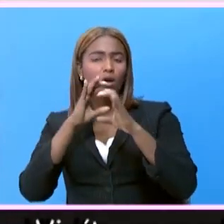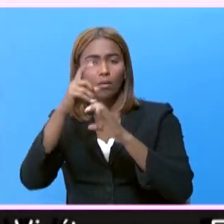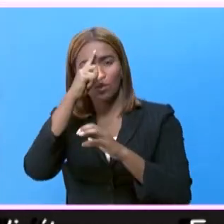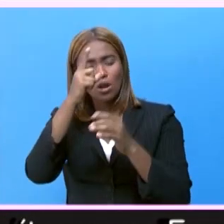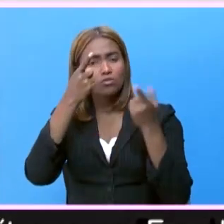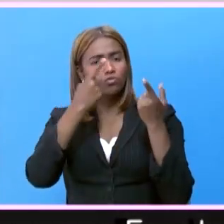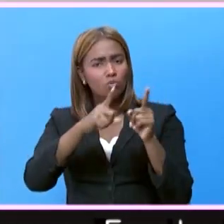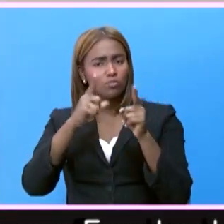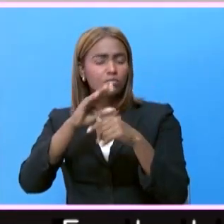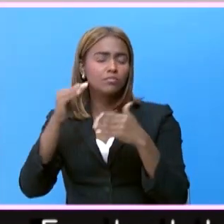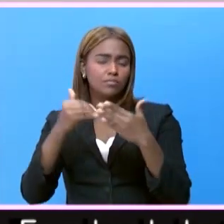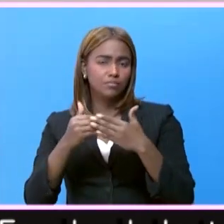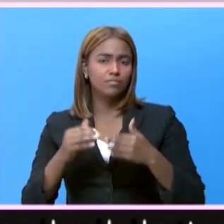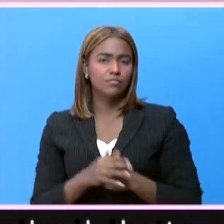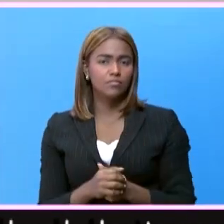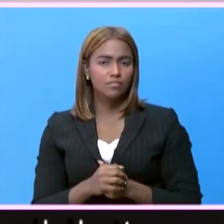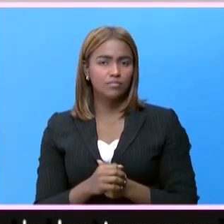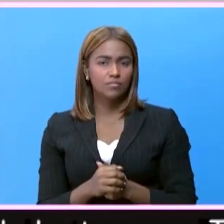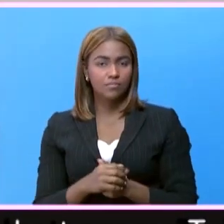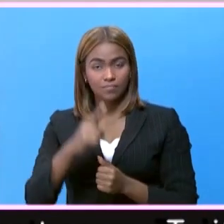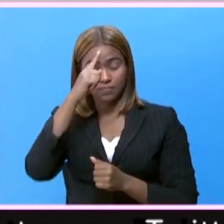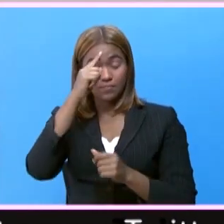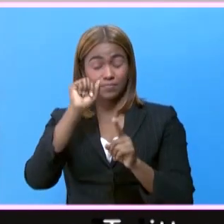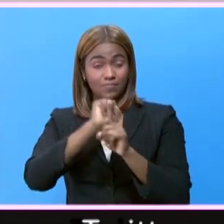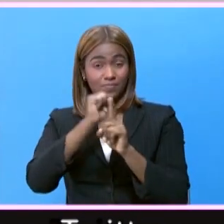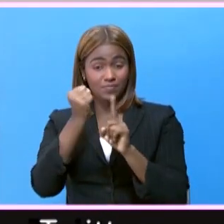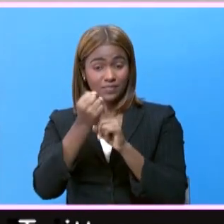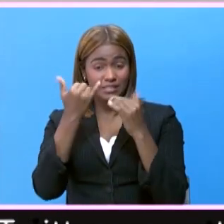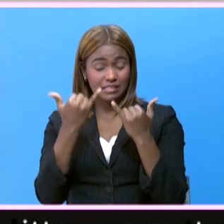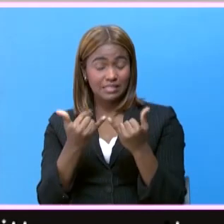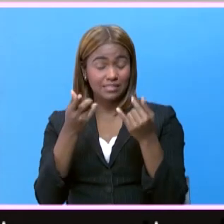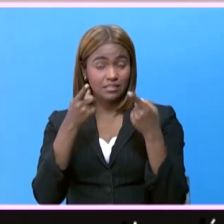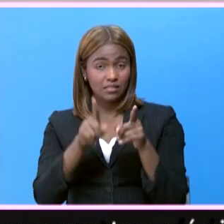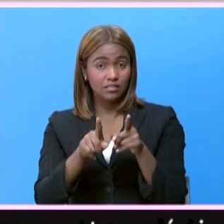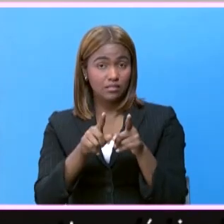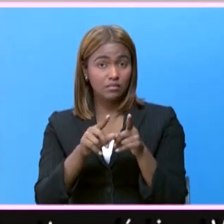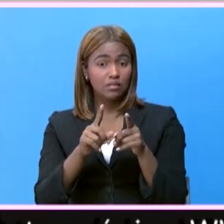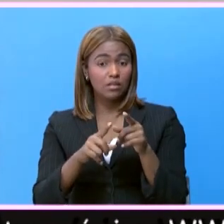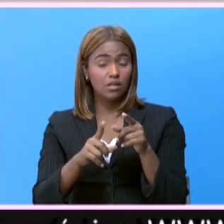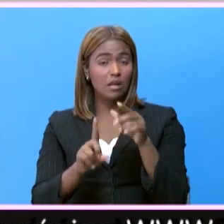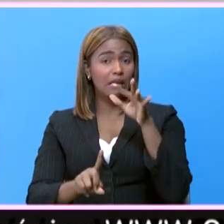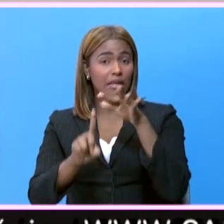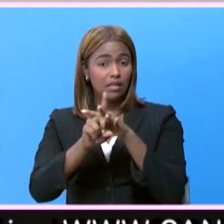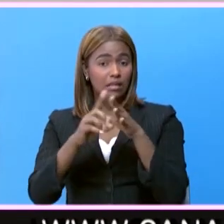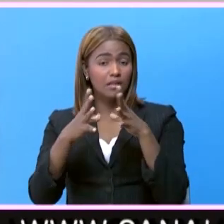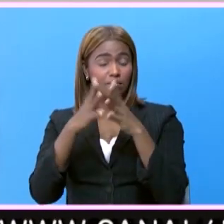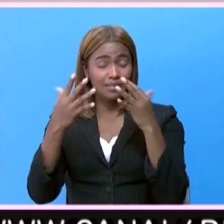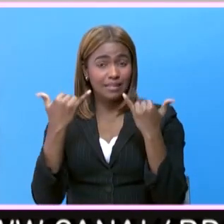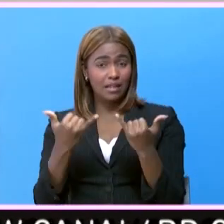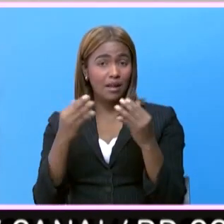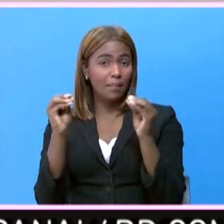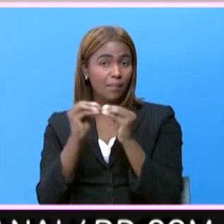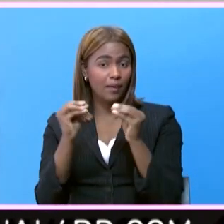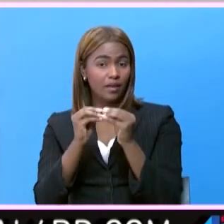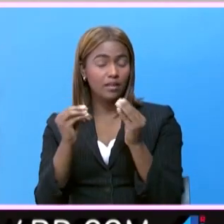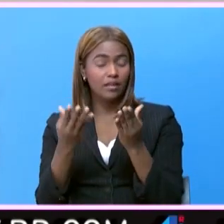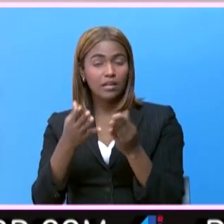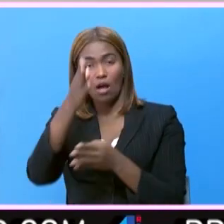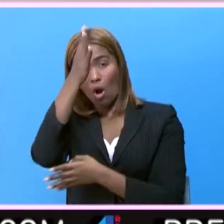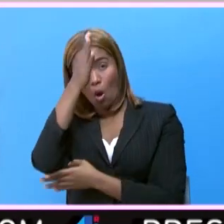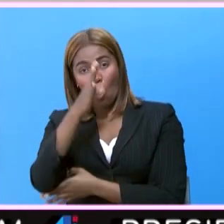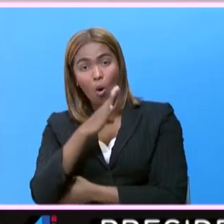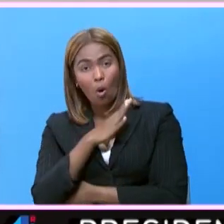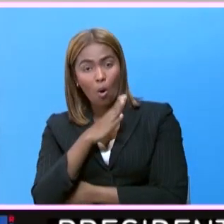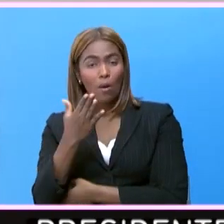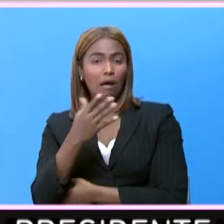las cosas. La construcción social que nos han creado, de que el hombre tiene que dar más, de que el hombre